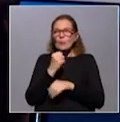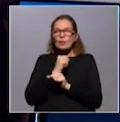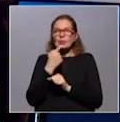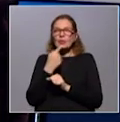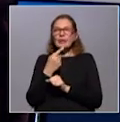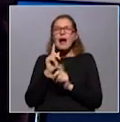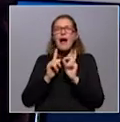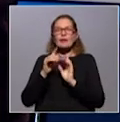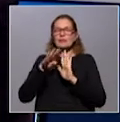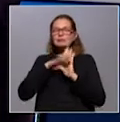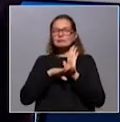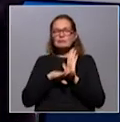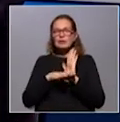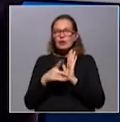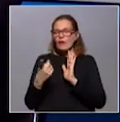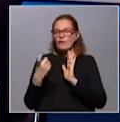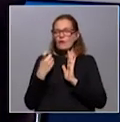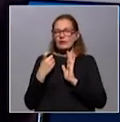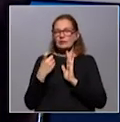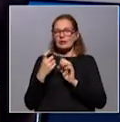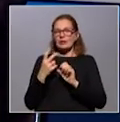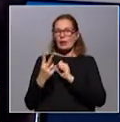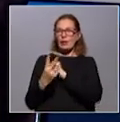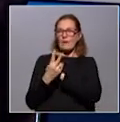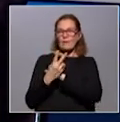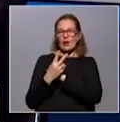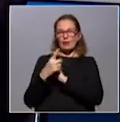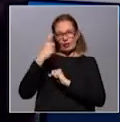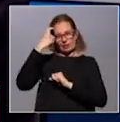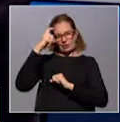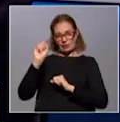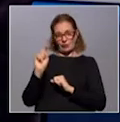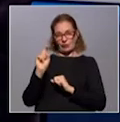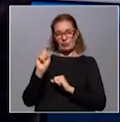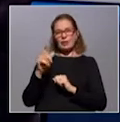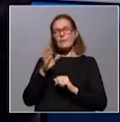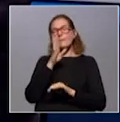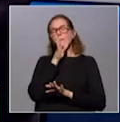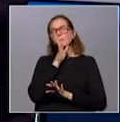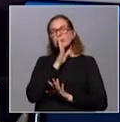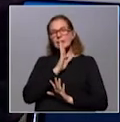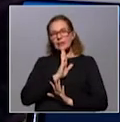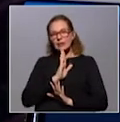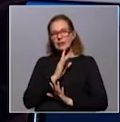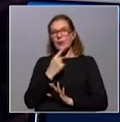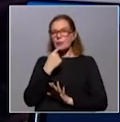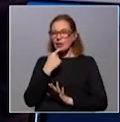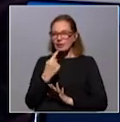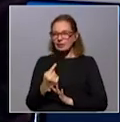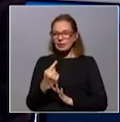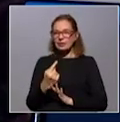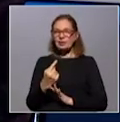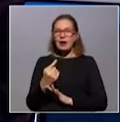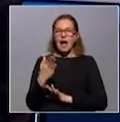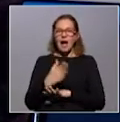una recomendación si no tiene un fuerte respaldo científico. Por eso tienen que tener paciencia. Nosotros vamos a dar la recomendación en